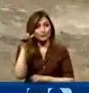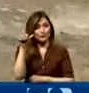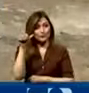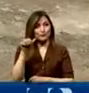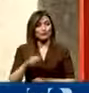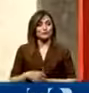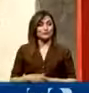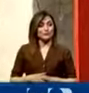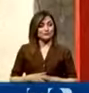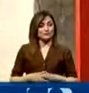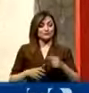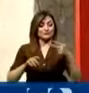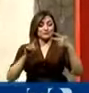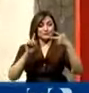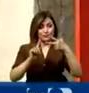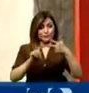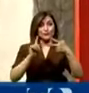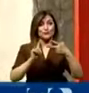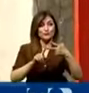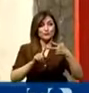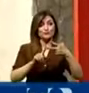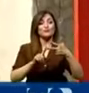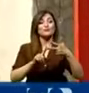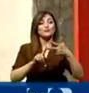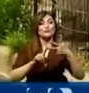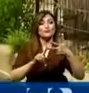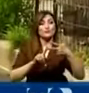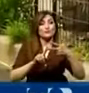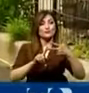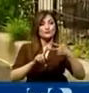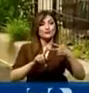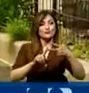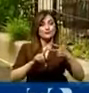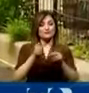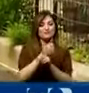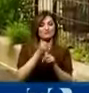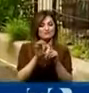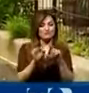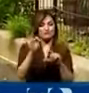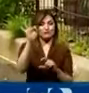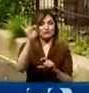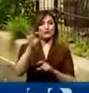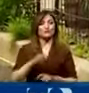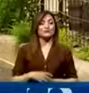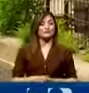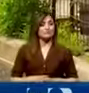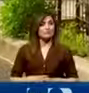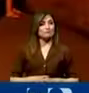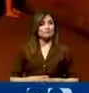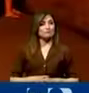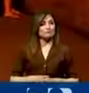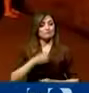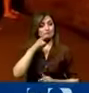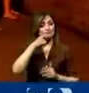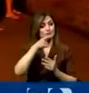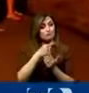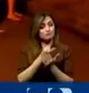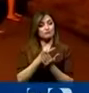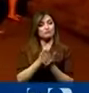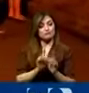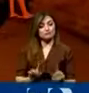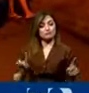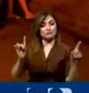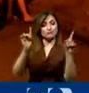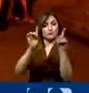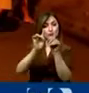Y el tercero, en donde se incrementan las cifras de violencia. Efectivamente, ratifico las cifras que ha dado